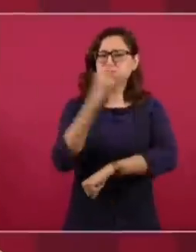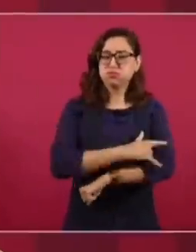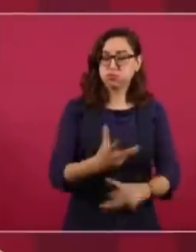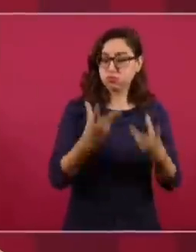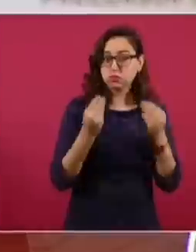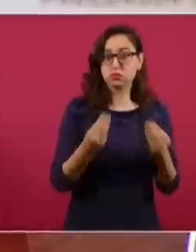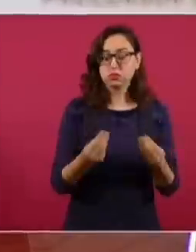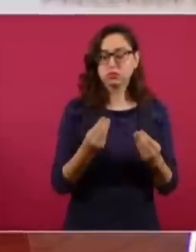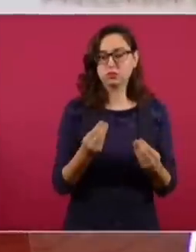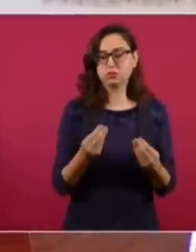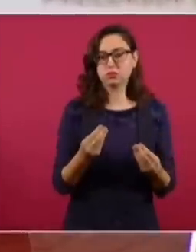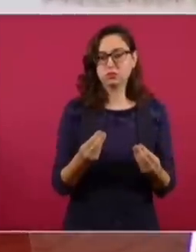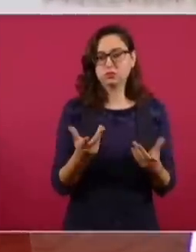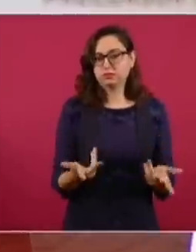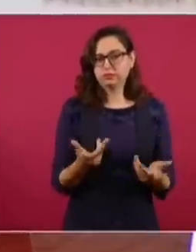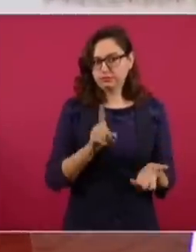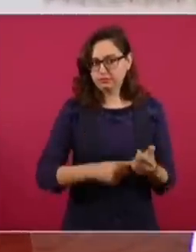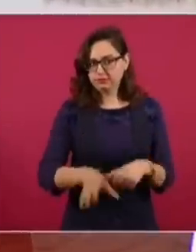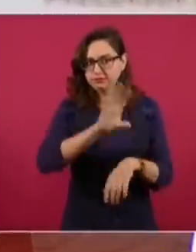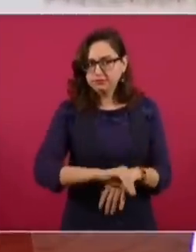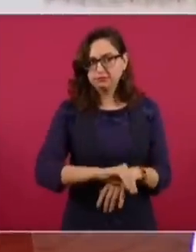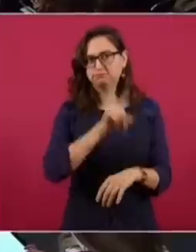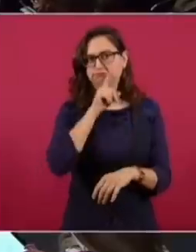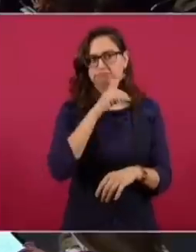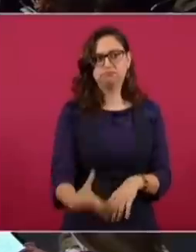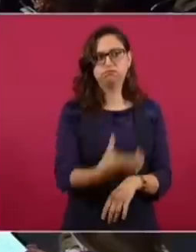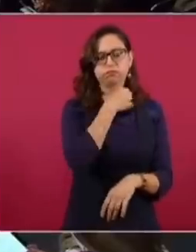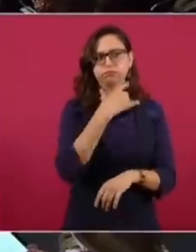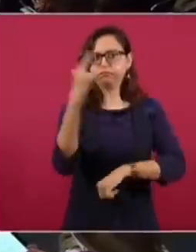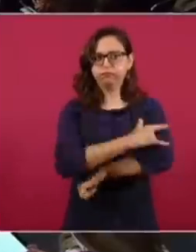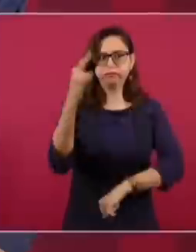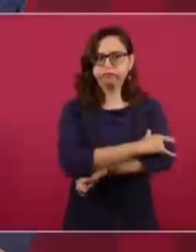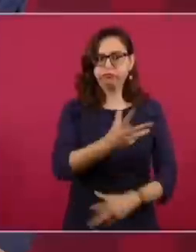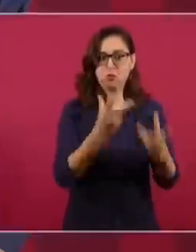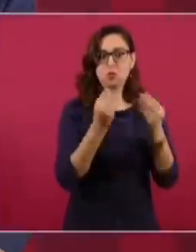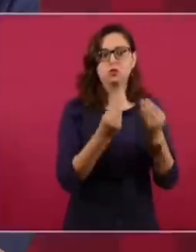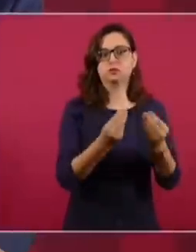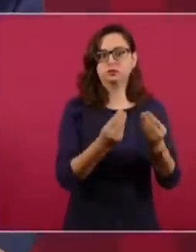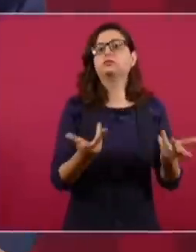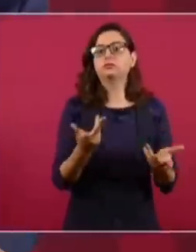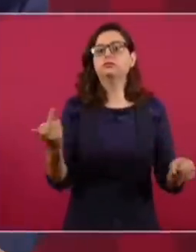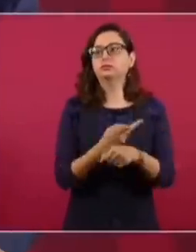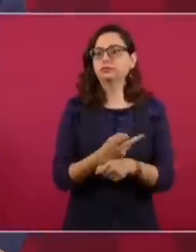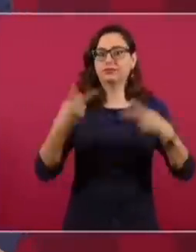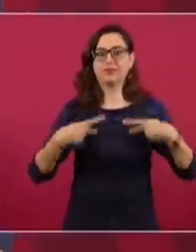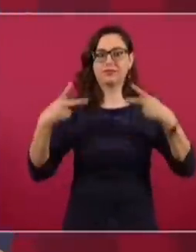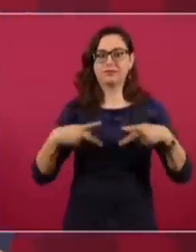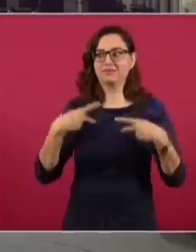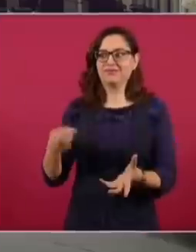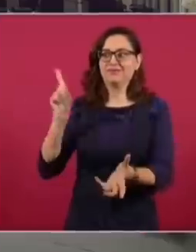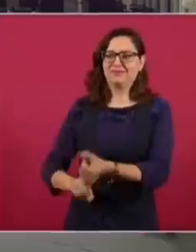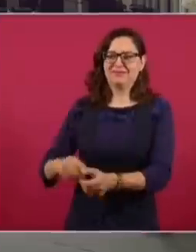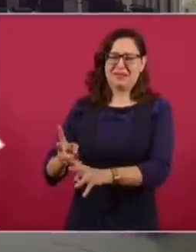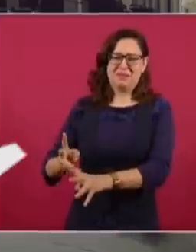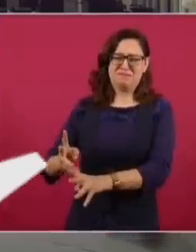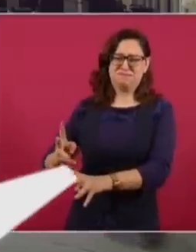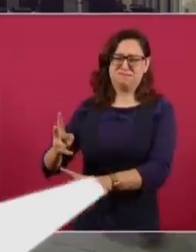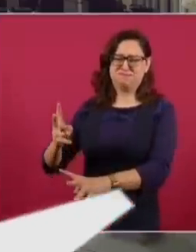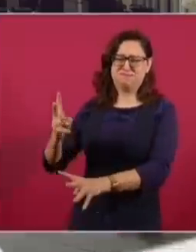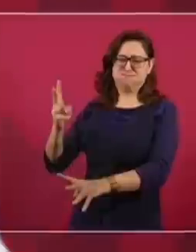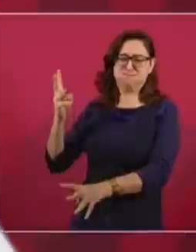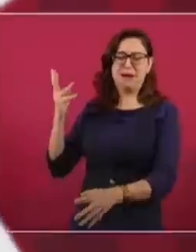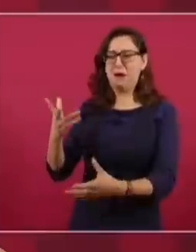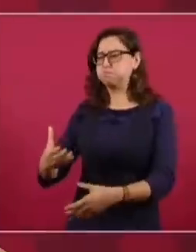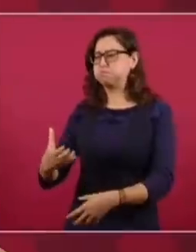que pueden operarse en el aeropuerto, sino también más pasaje. Y ahora alguien hacía la observación de que los aviones son más